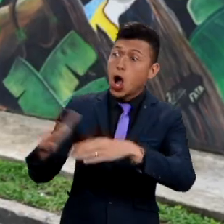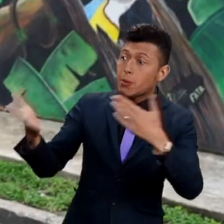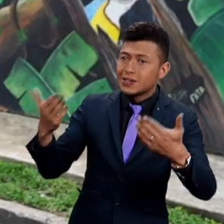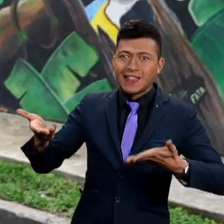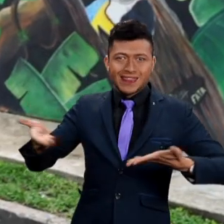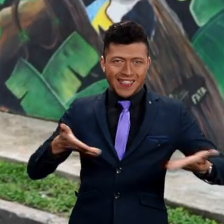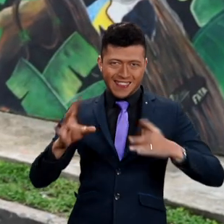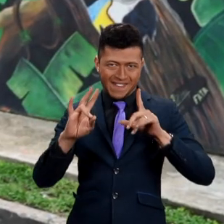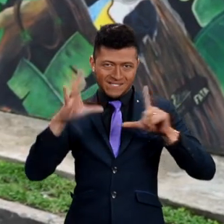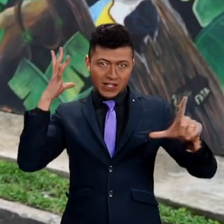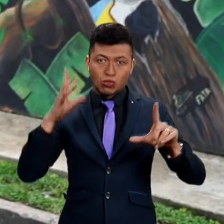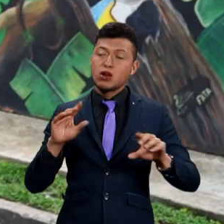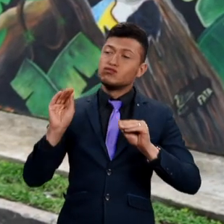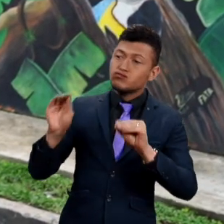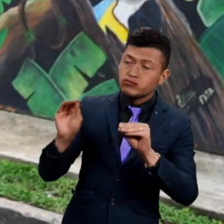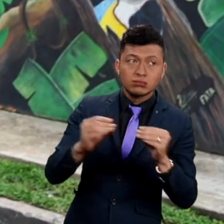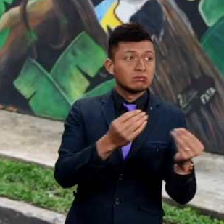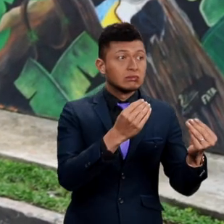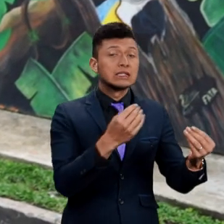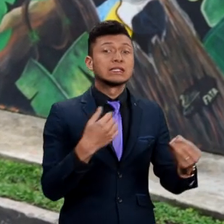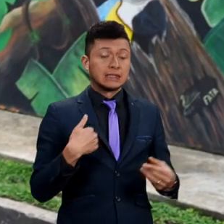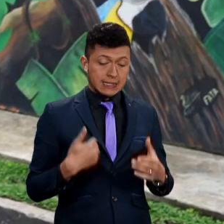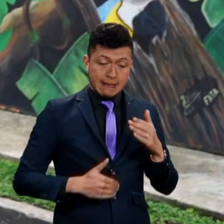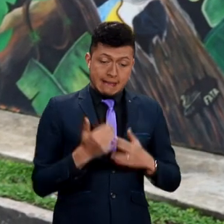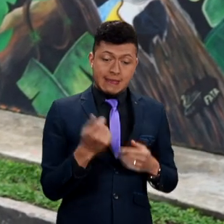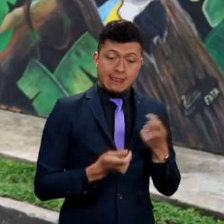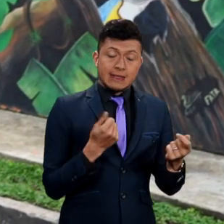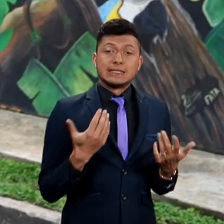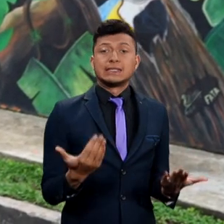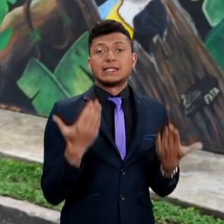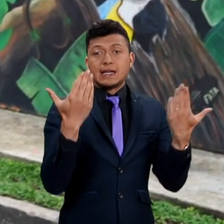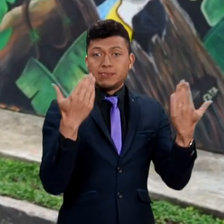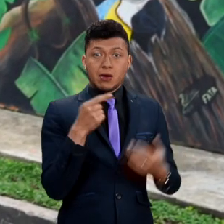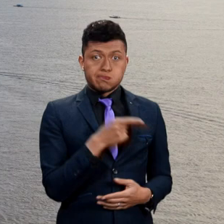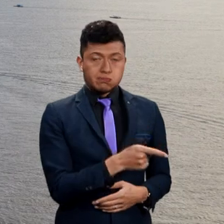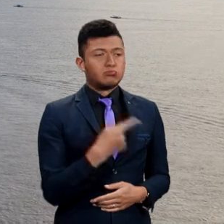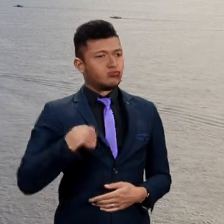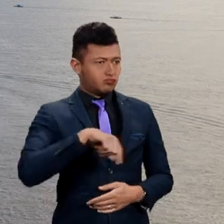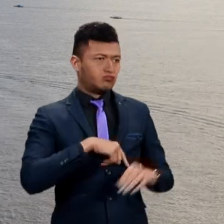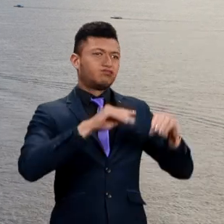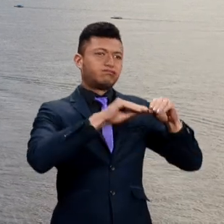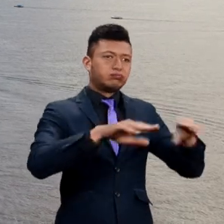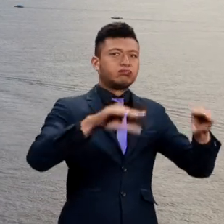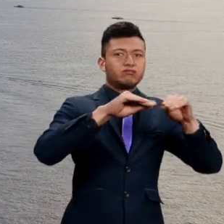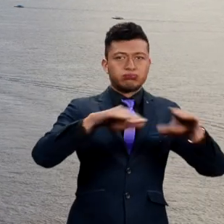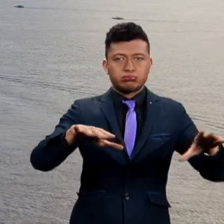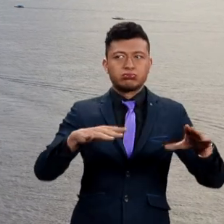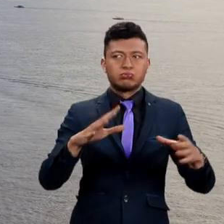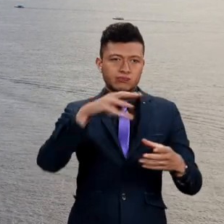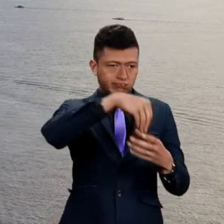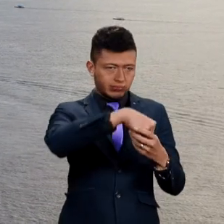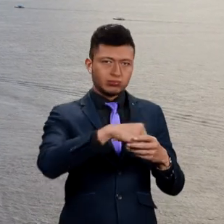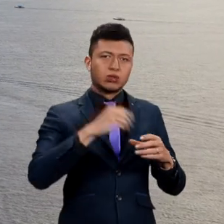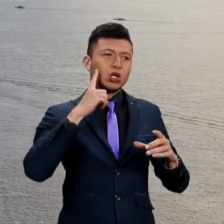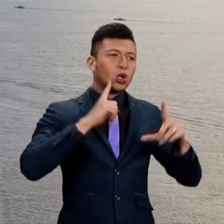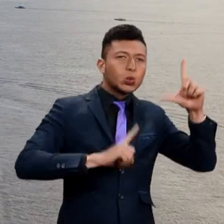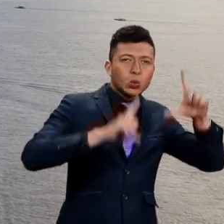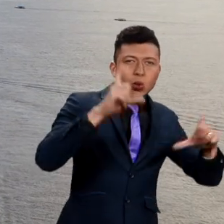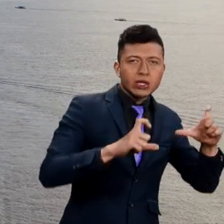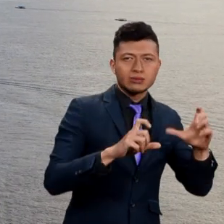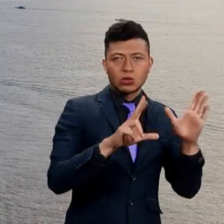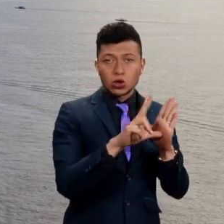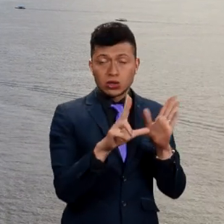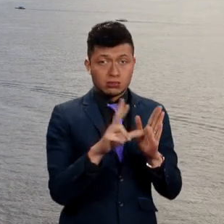Gracias a esta convocatoria de tiendas virtuales del Ministerio de las TIC ha sido una ayuda super grande al emprendimiento ya que nos hemos dado a conocer en el sector